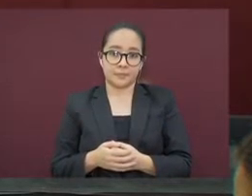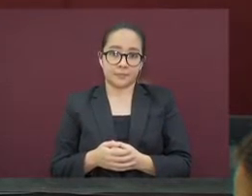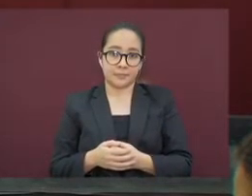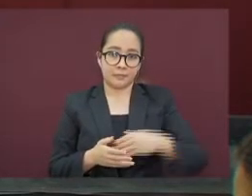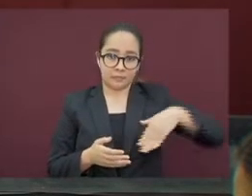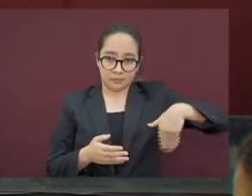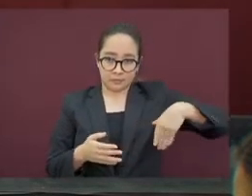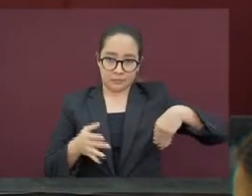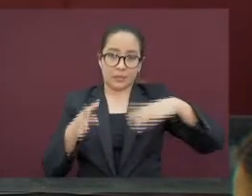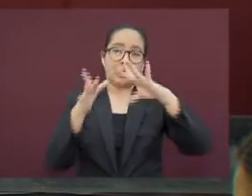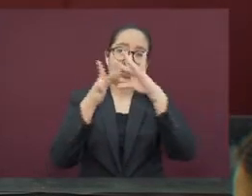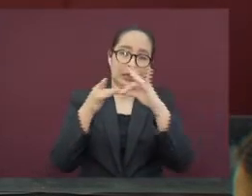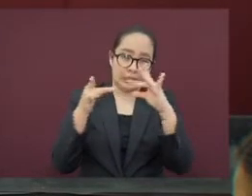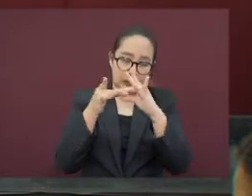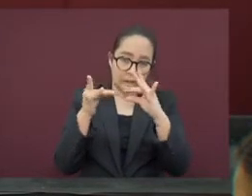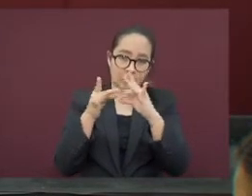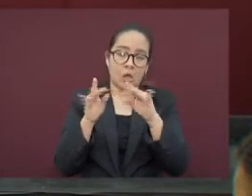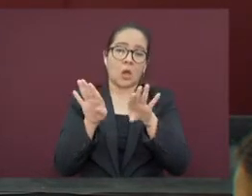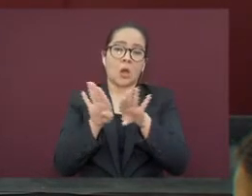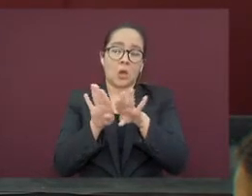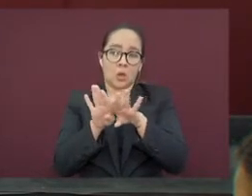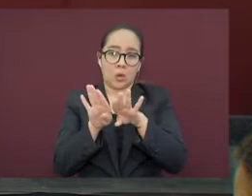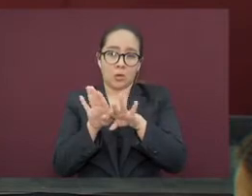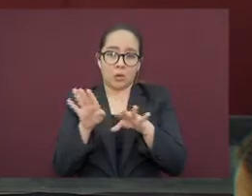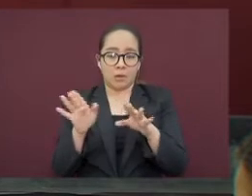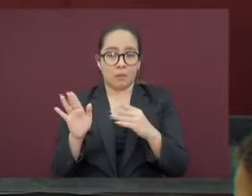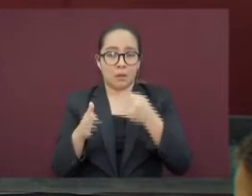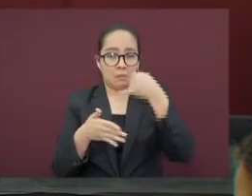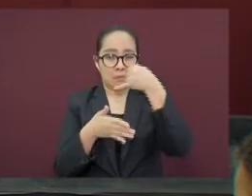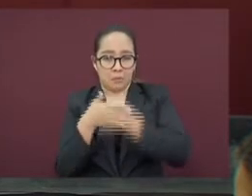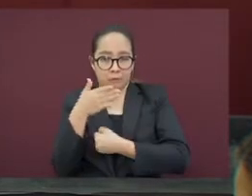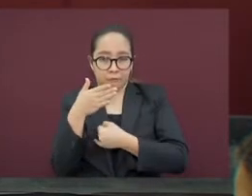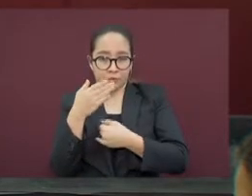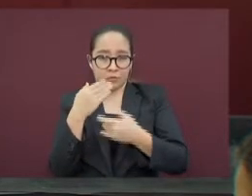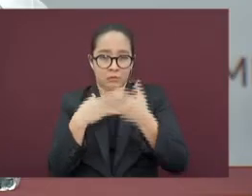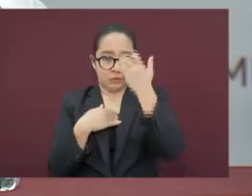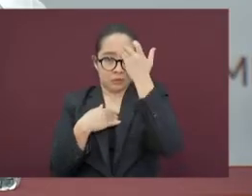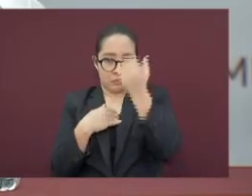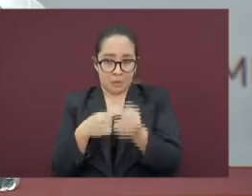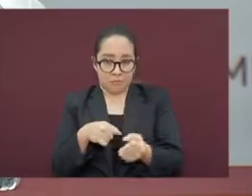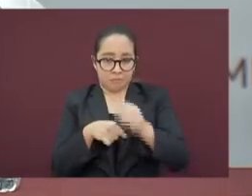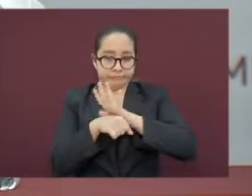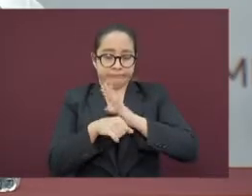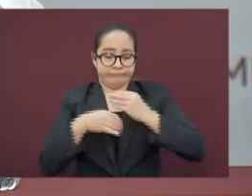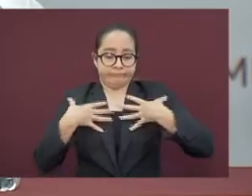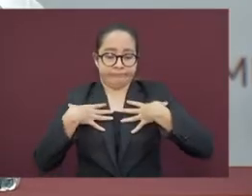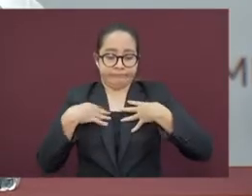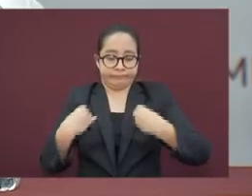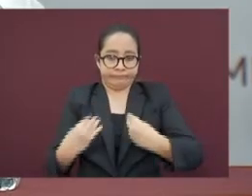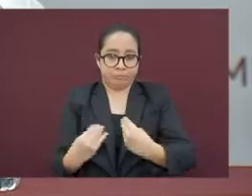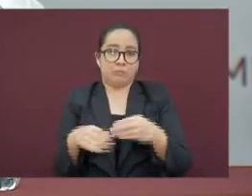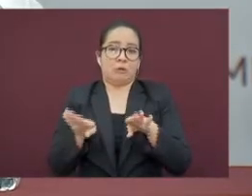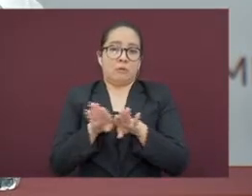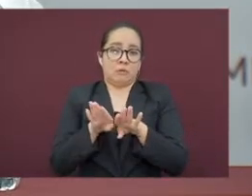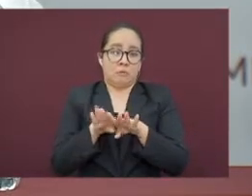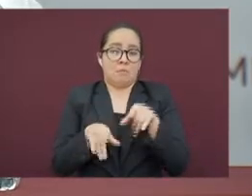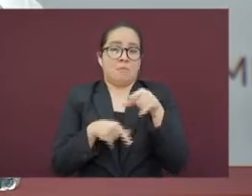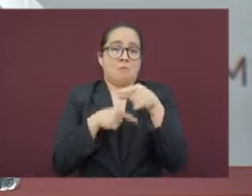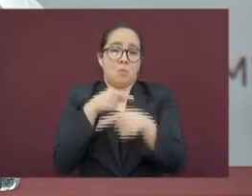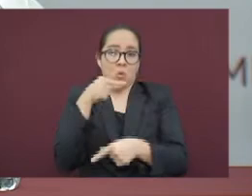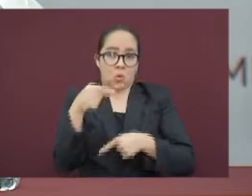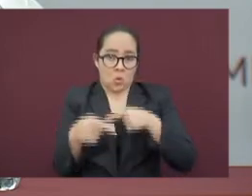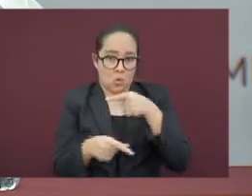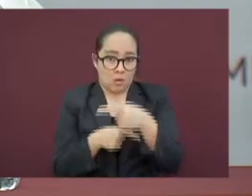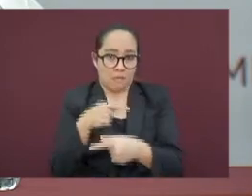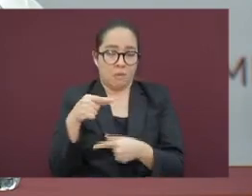el panorama epidemiológico, así como la forma en la que va cambiando de